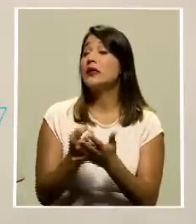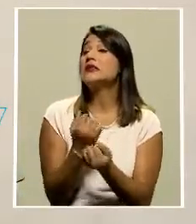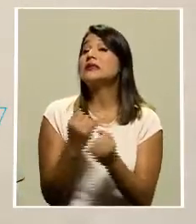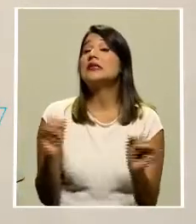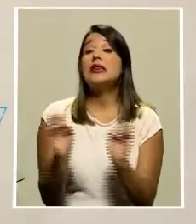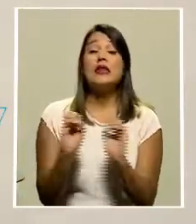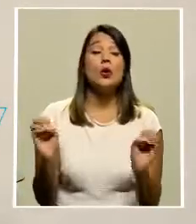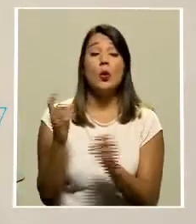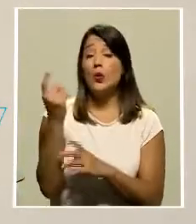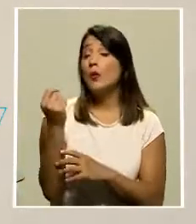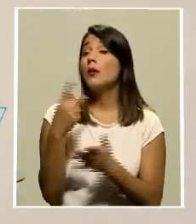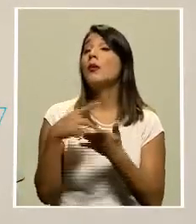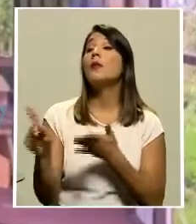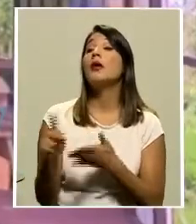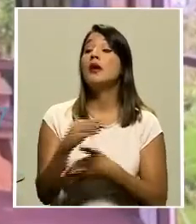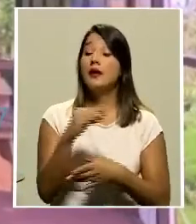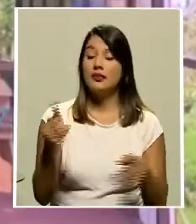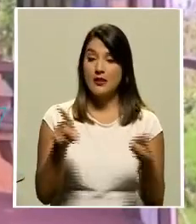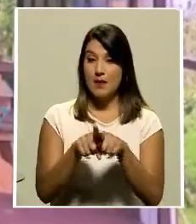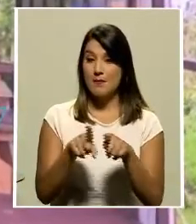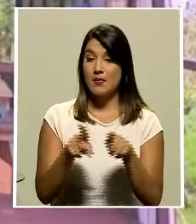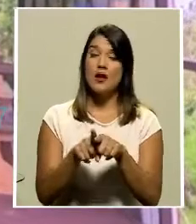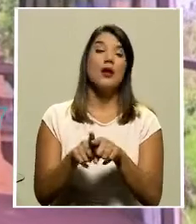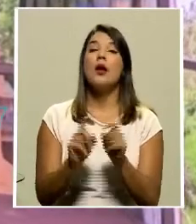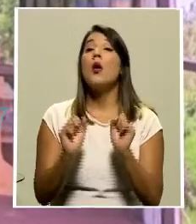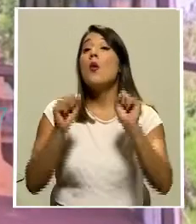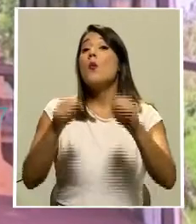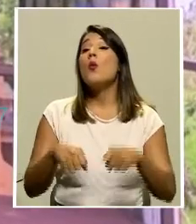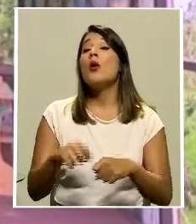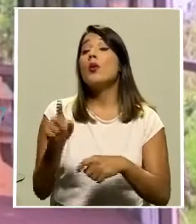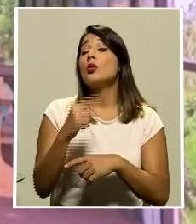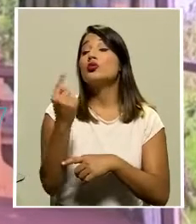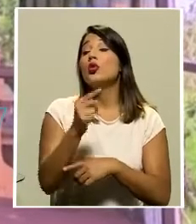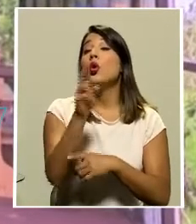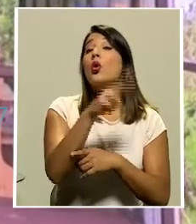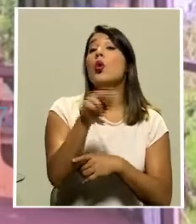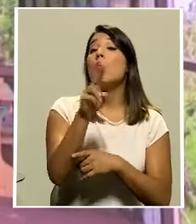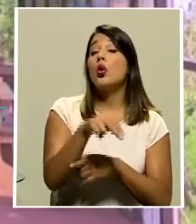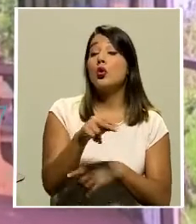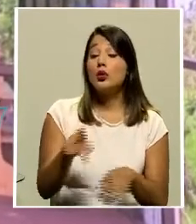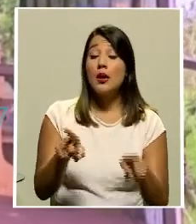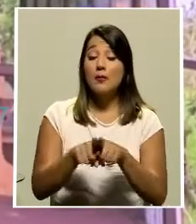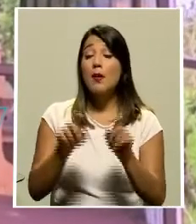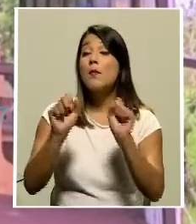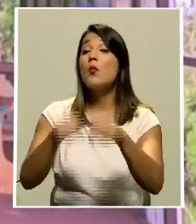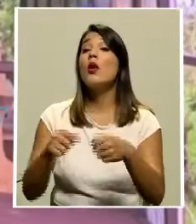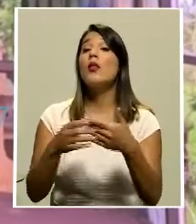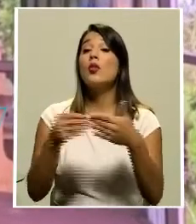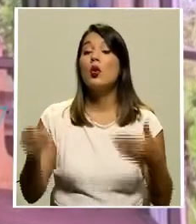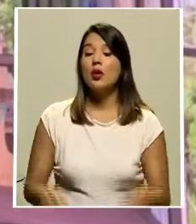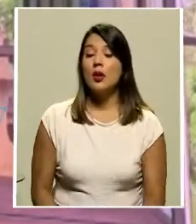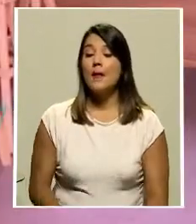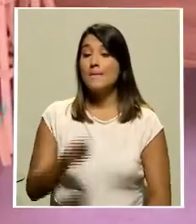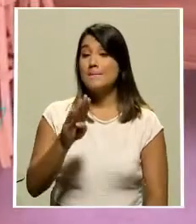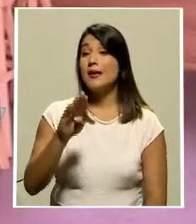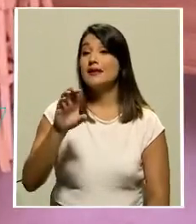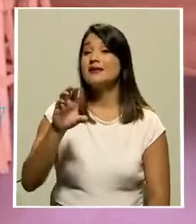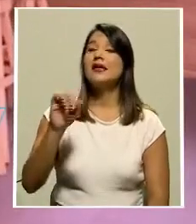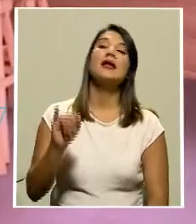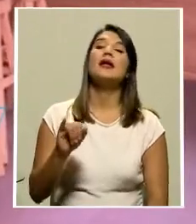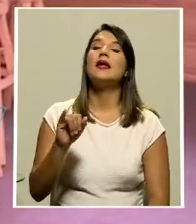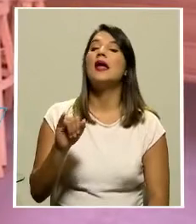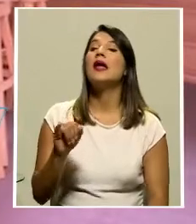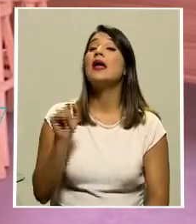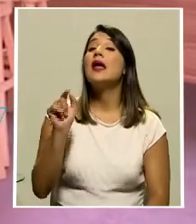costo y se abre la posibilidad a que sea no solo en colones sino también en dólares el bcye nombrará un